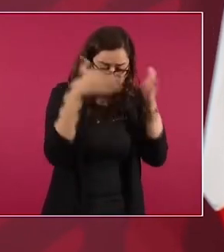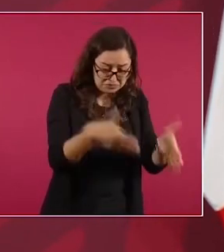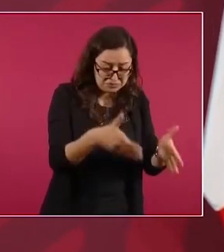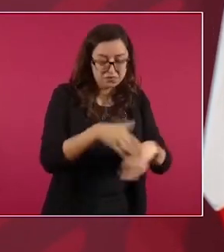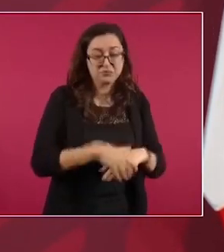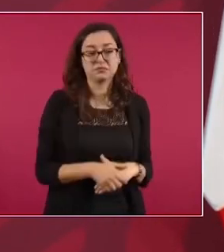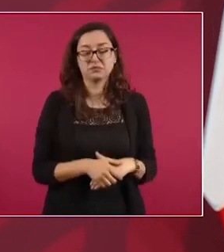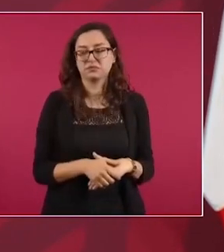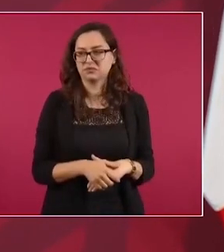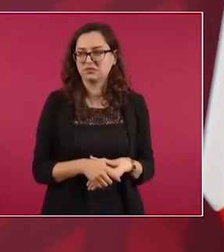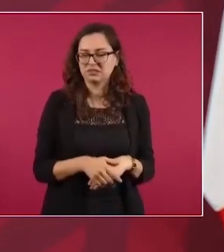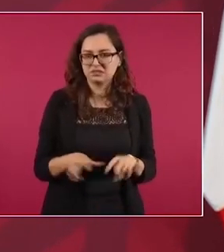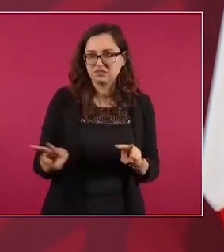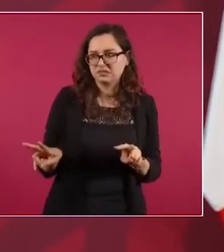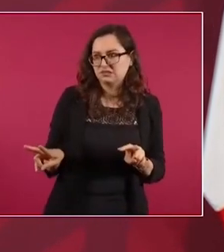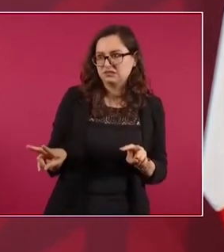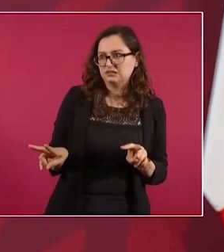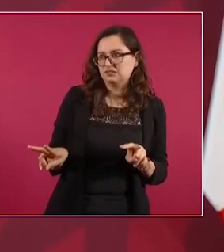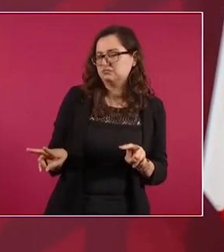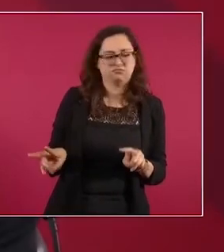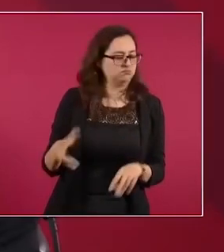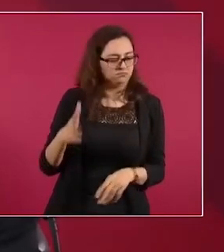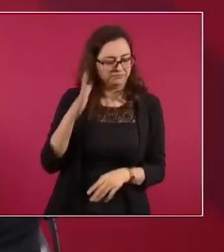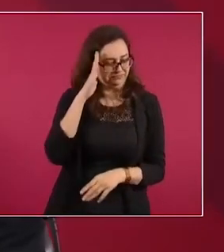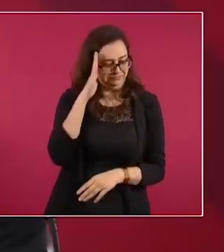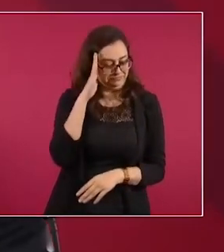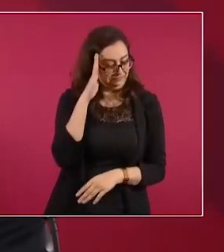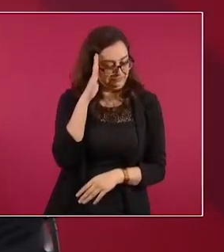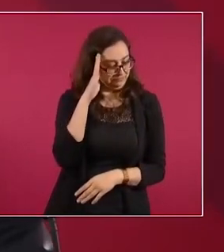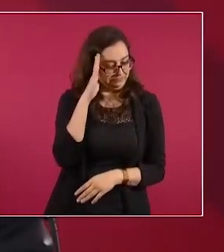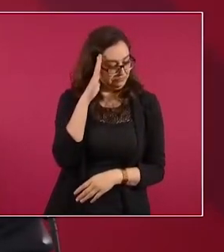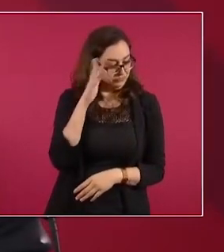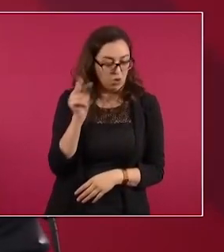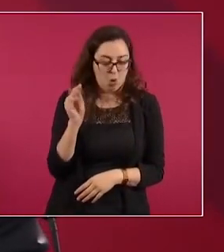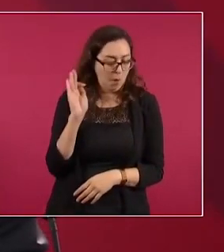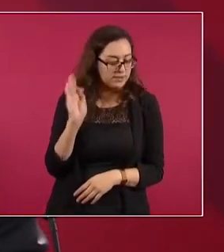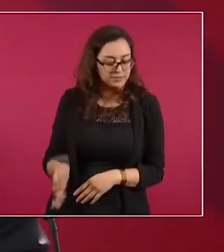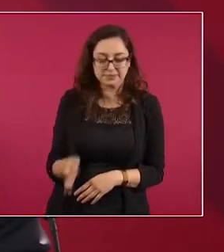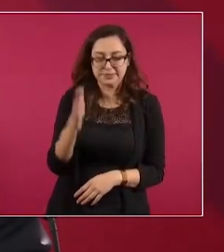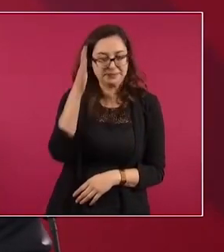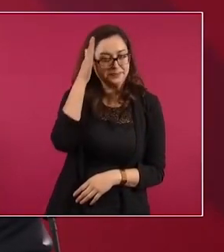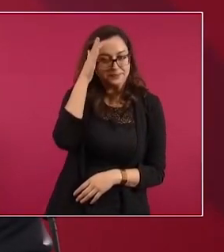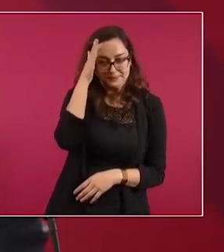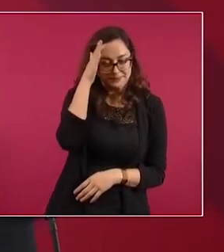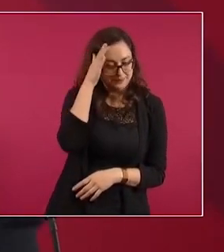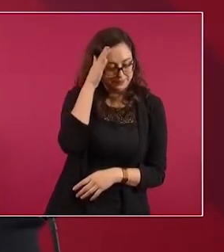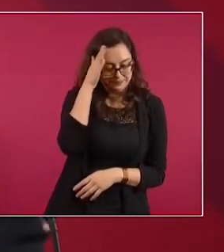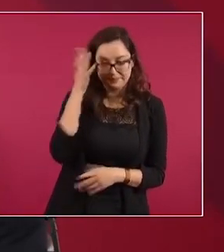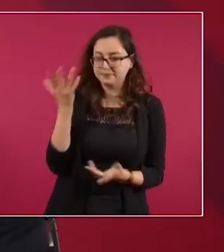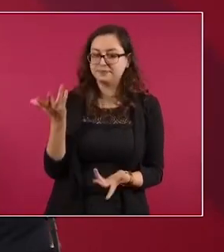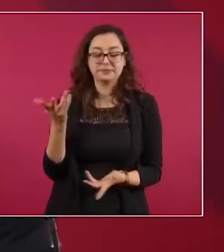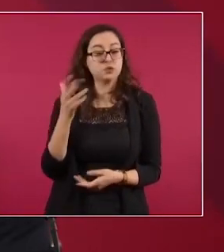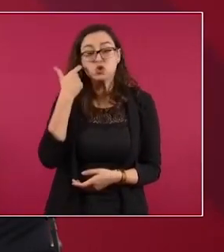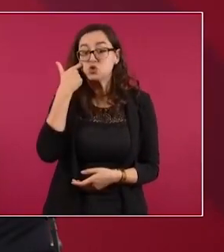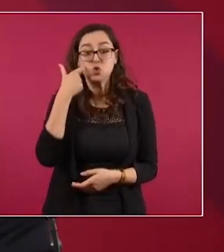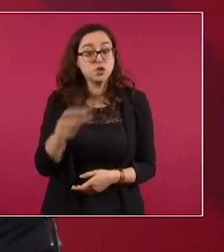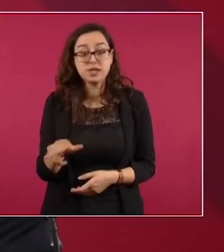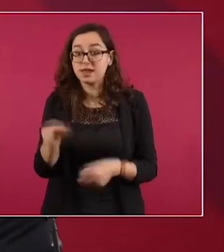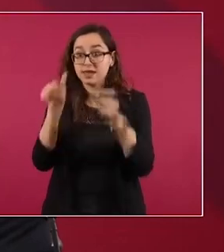No quiere. Aceptar la nueva realidad. Se resisten.